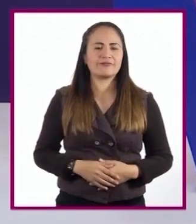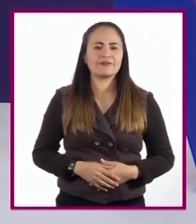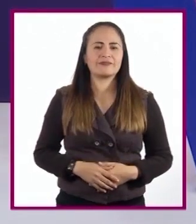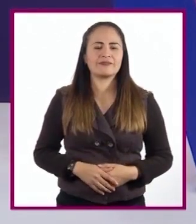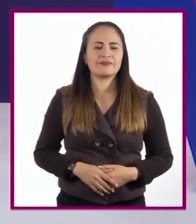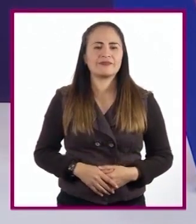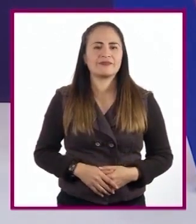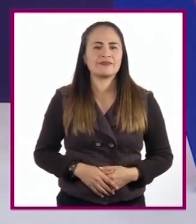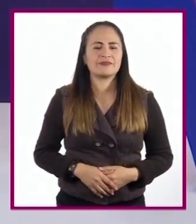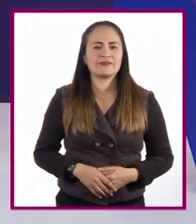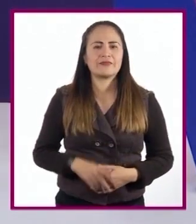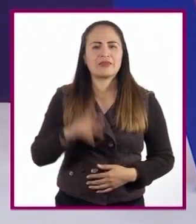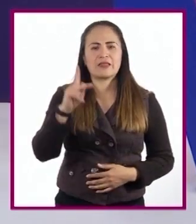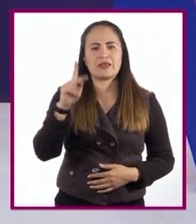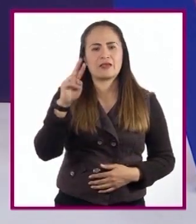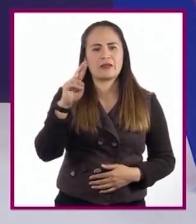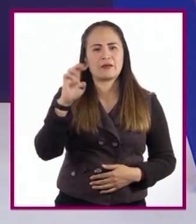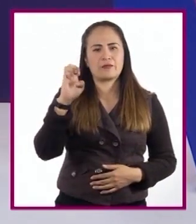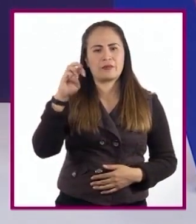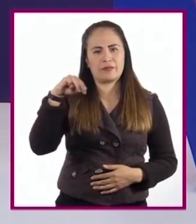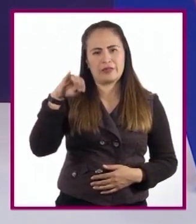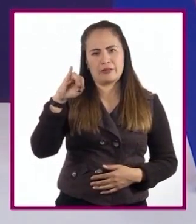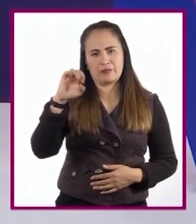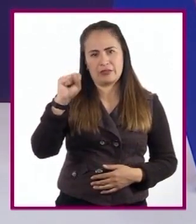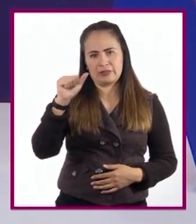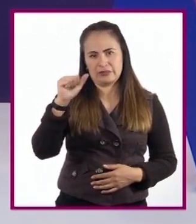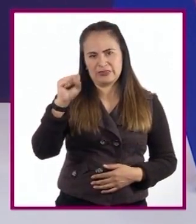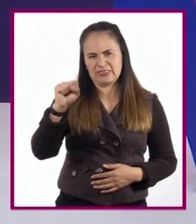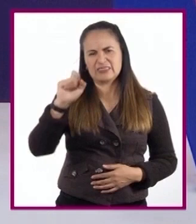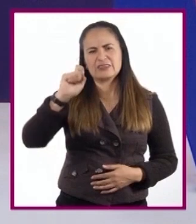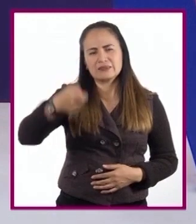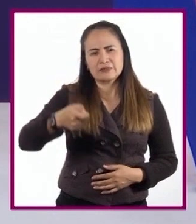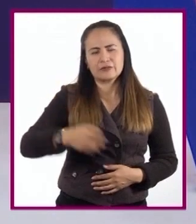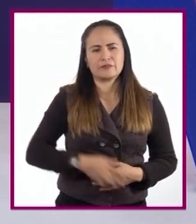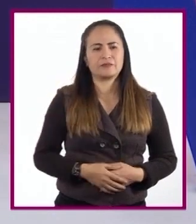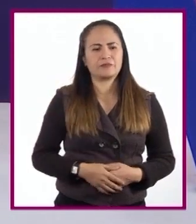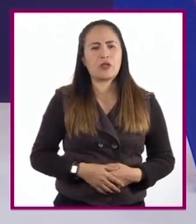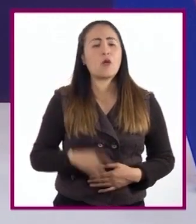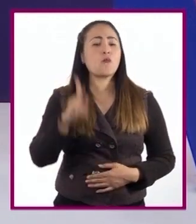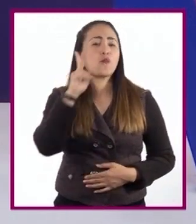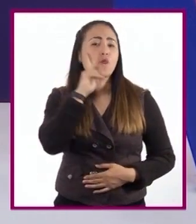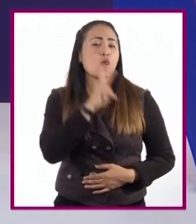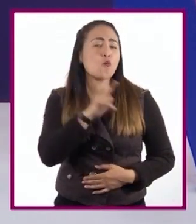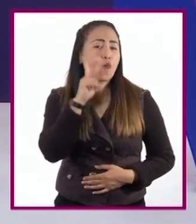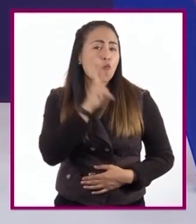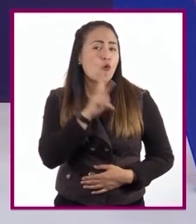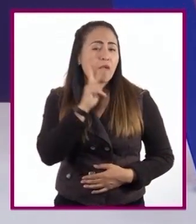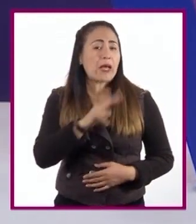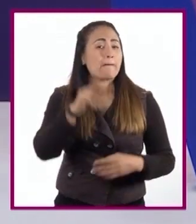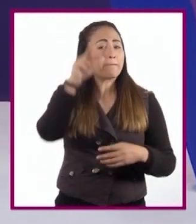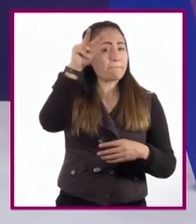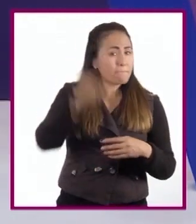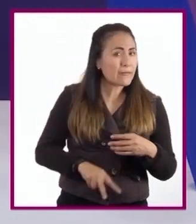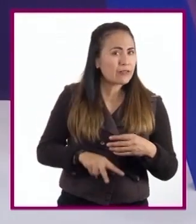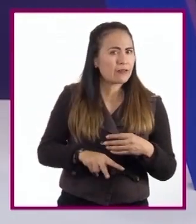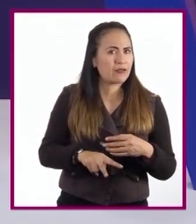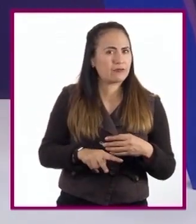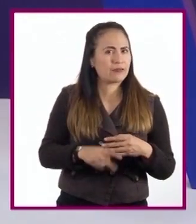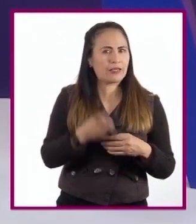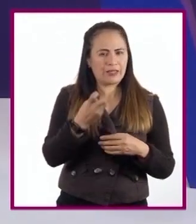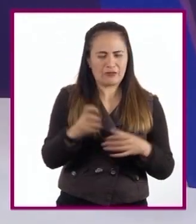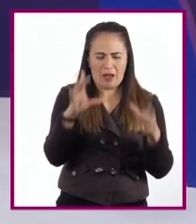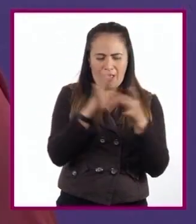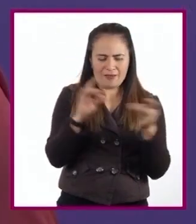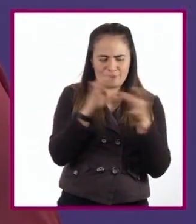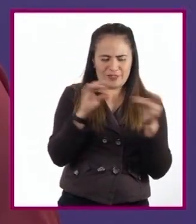Entonces las premisas son, por así decirlo, las pruebas de veracidad que le otorgamos a nuestro